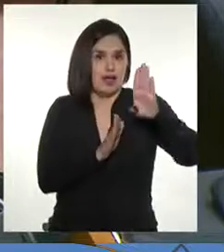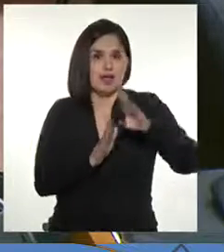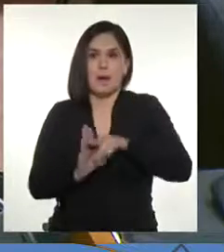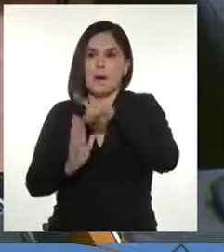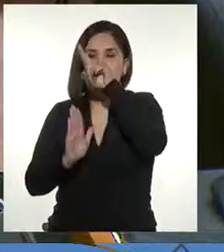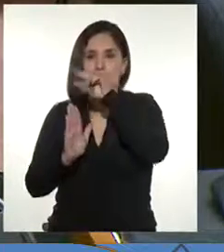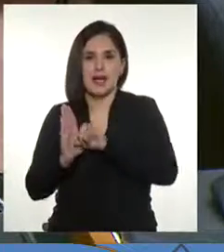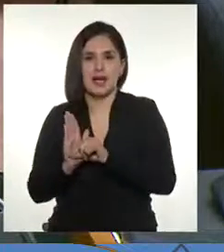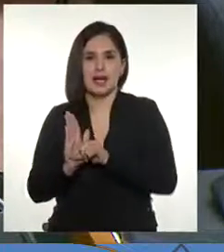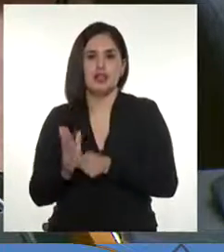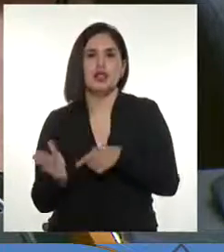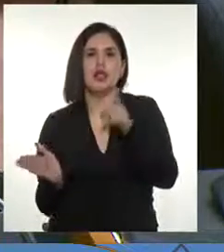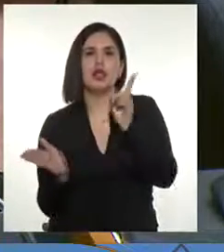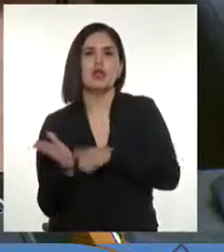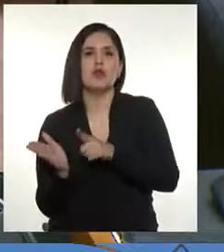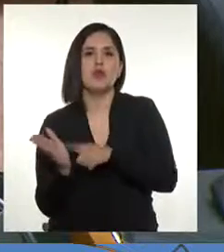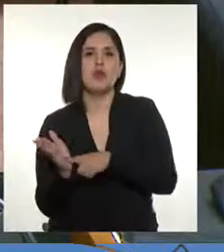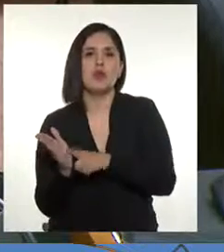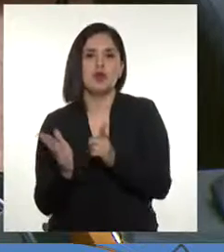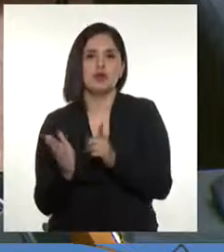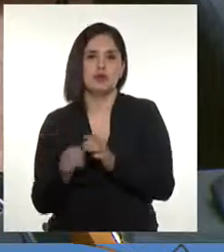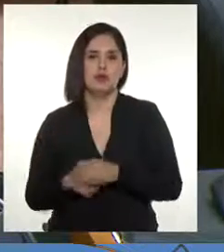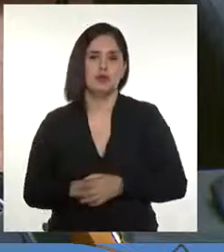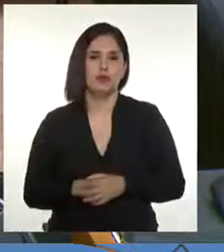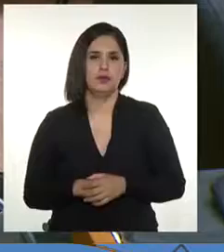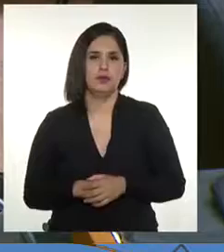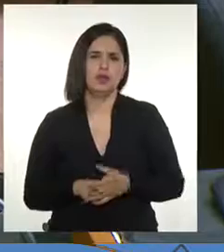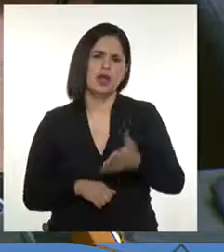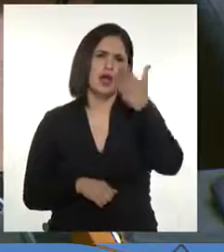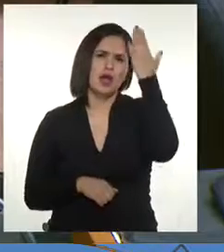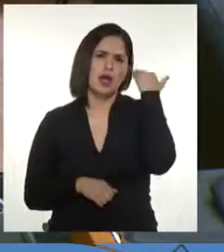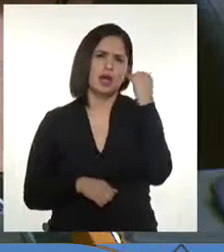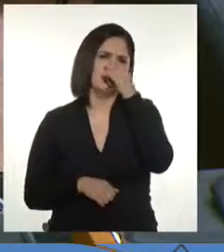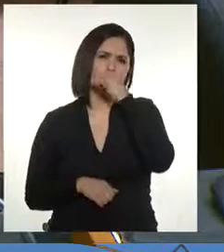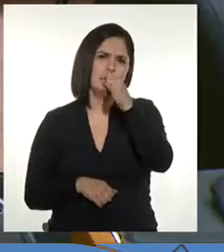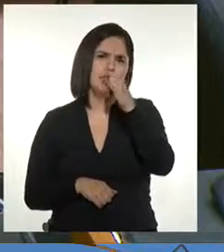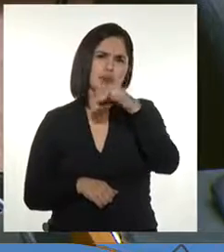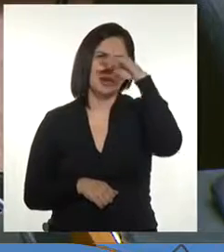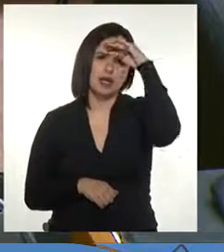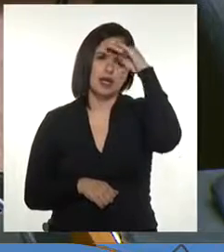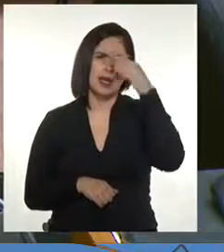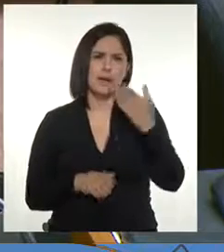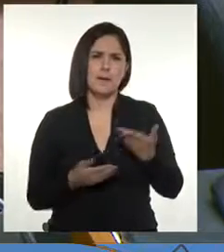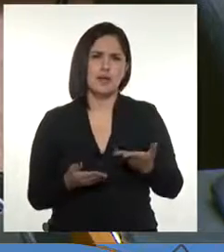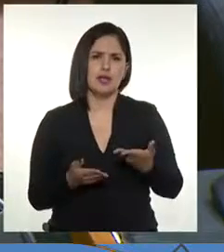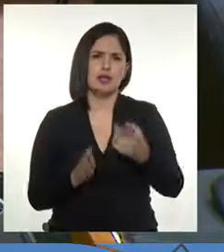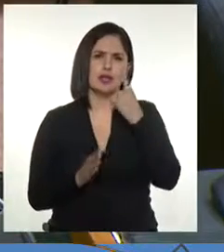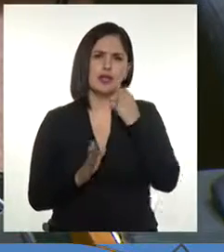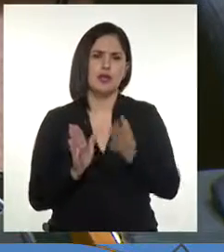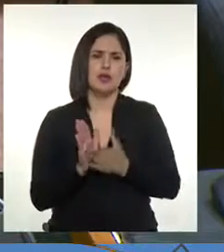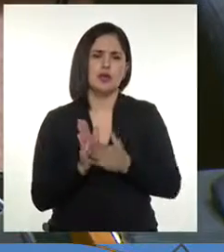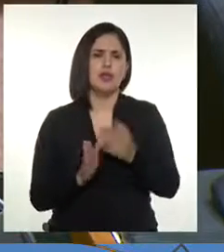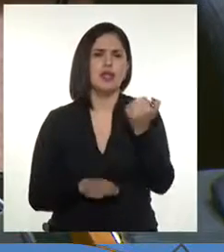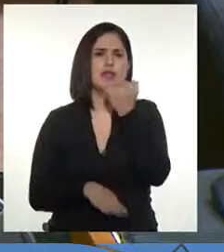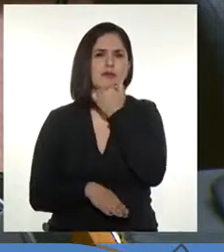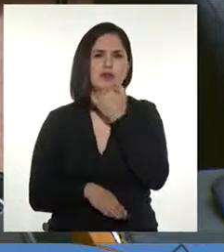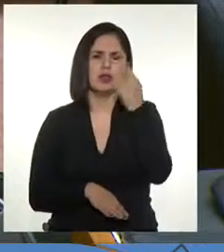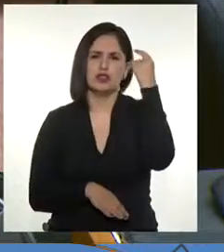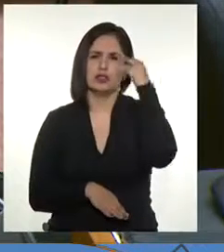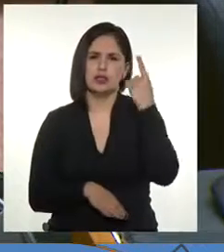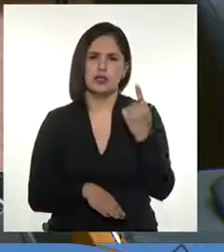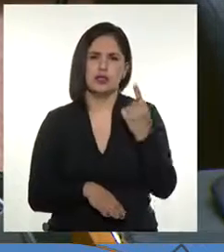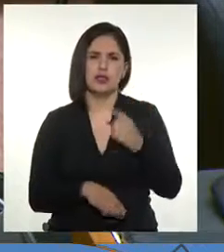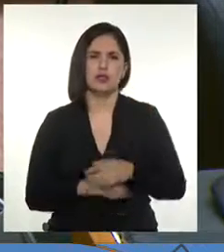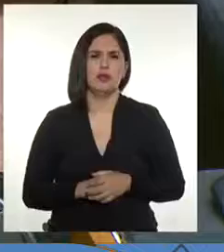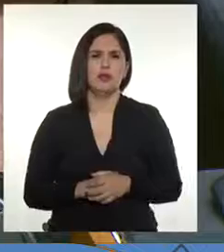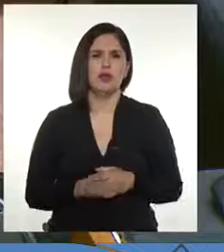consideran sacrosanto ese modelo. Hace rato que la experiencia comparada ha mostrado el error de esa consigna de la derecha